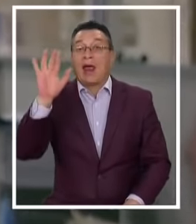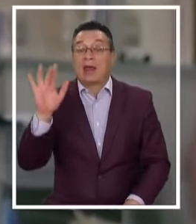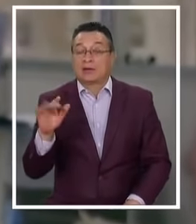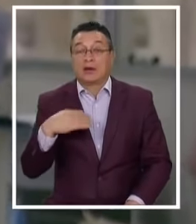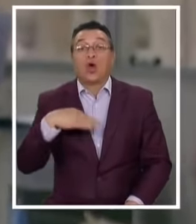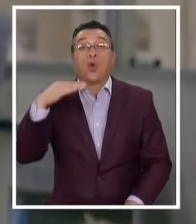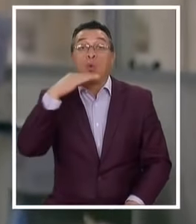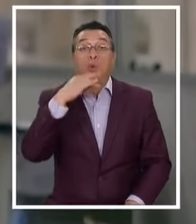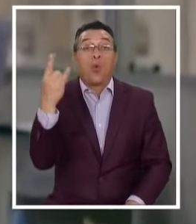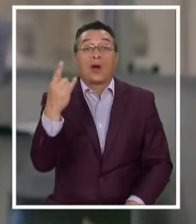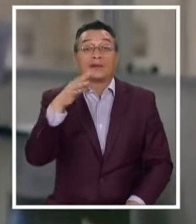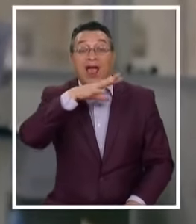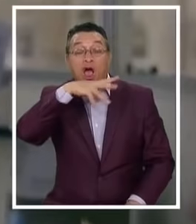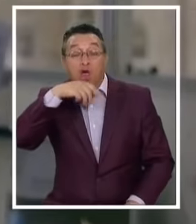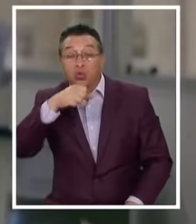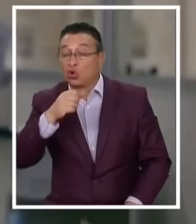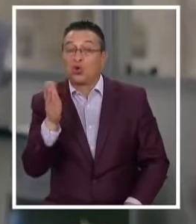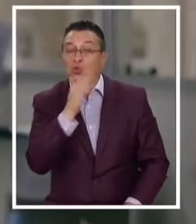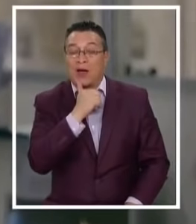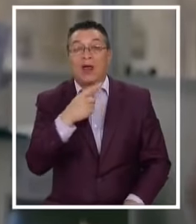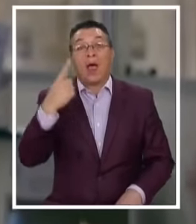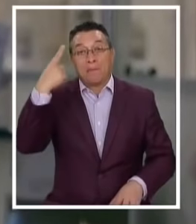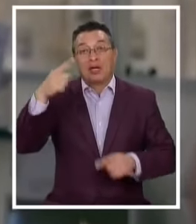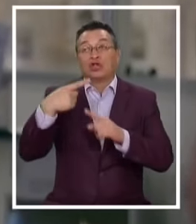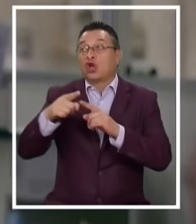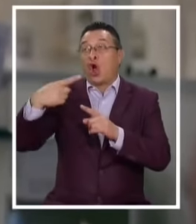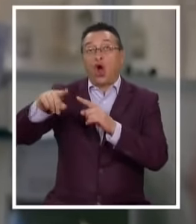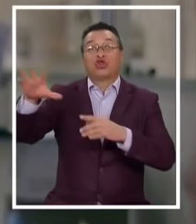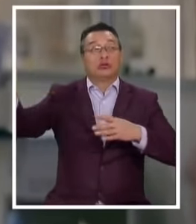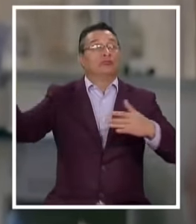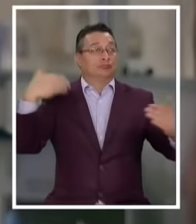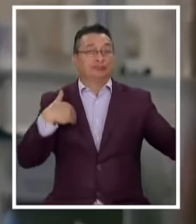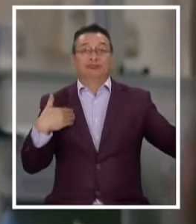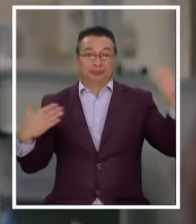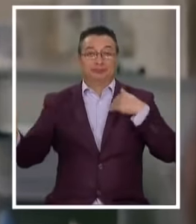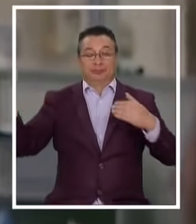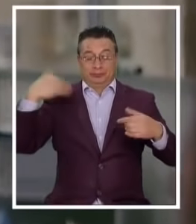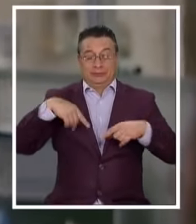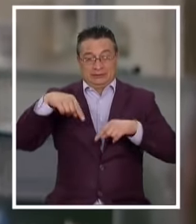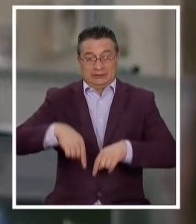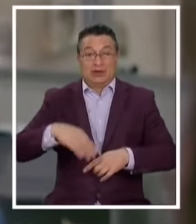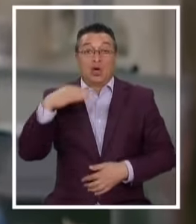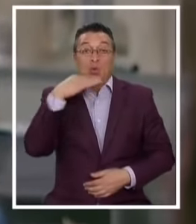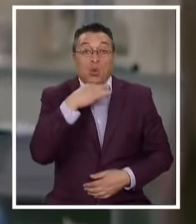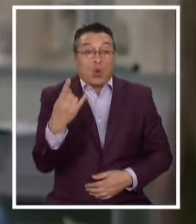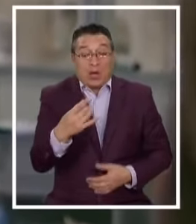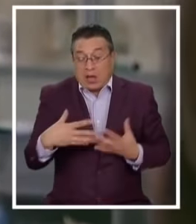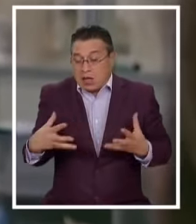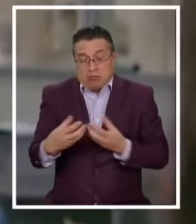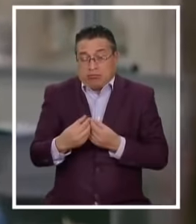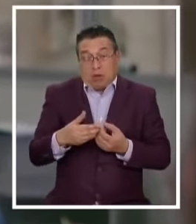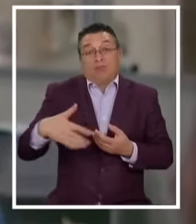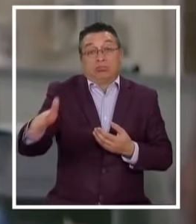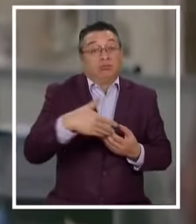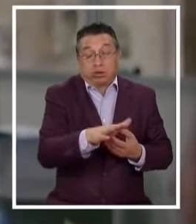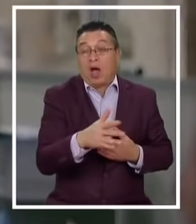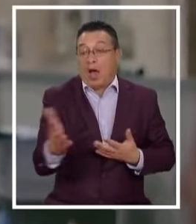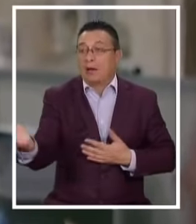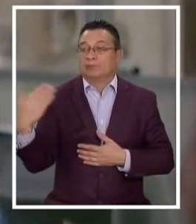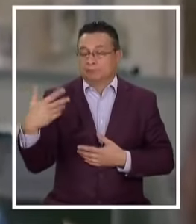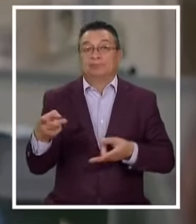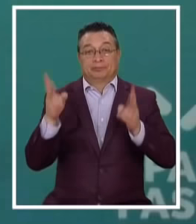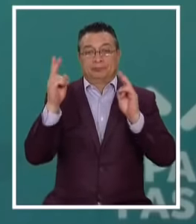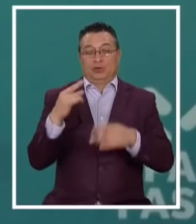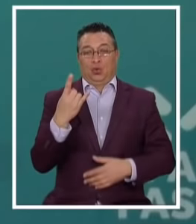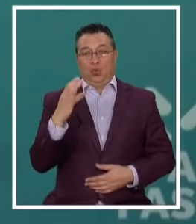urgencia Adultos Actuamos como centro De derivación De los demás hospitales Que requieren Urgentemente Trasladar a un paciente Que llega a su urgencia Y